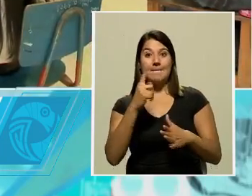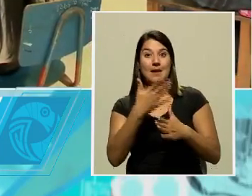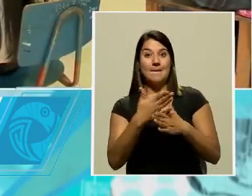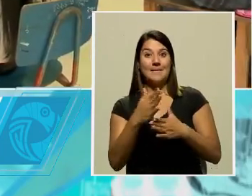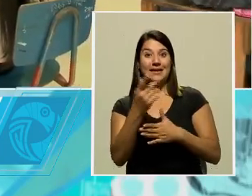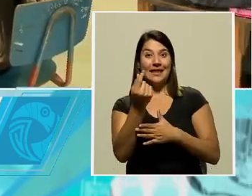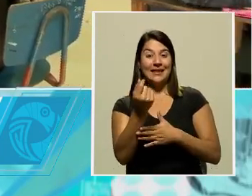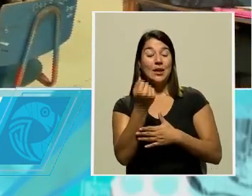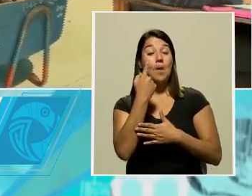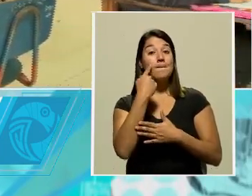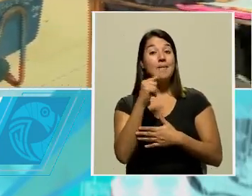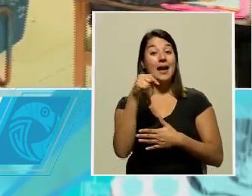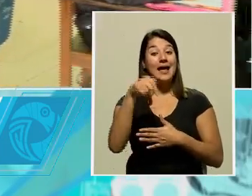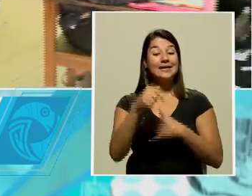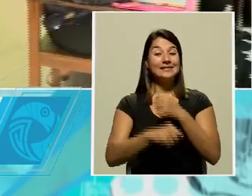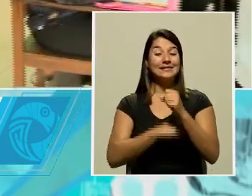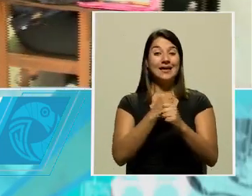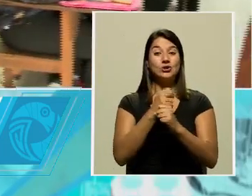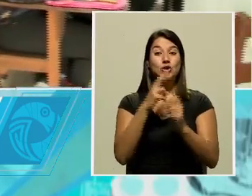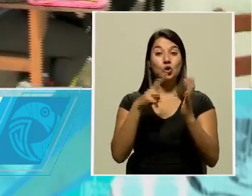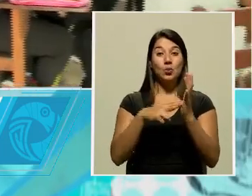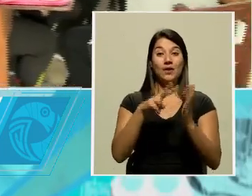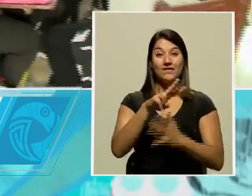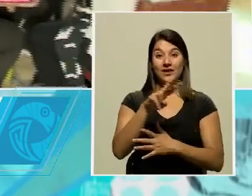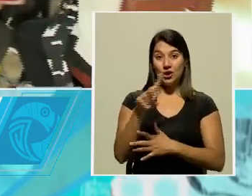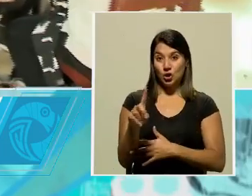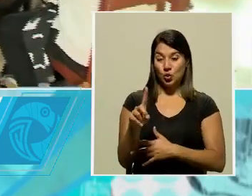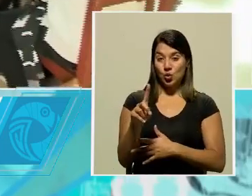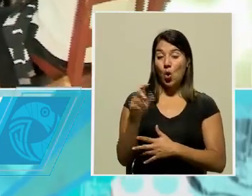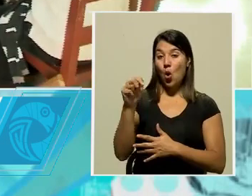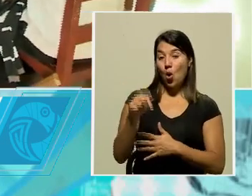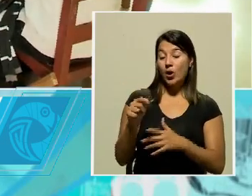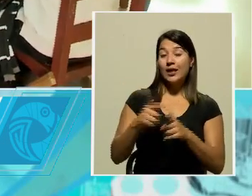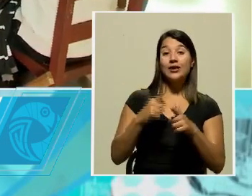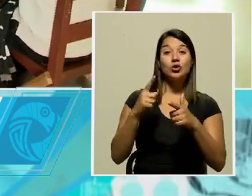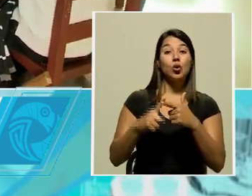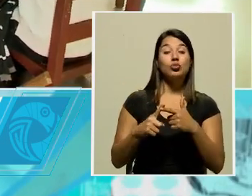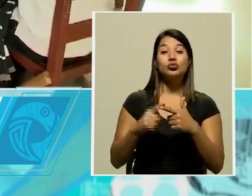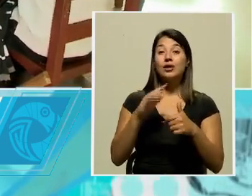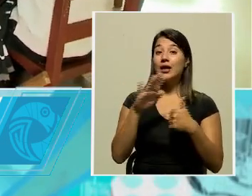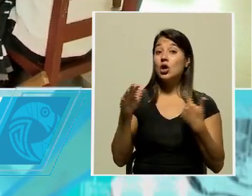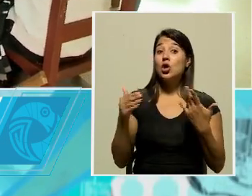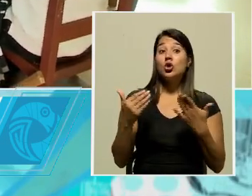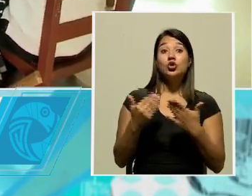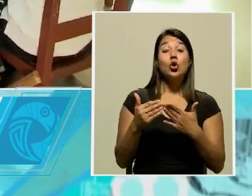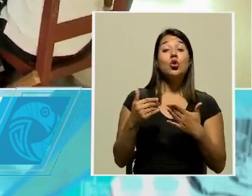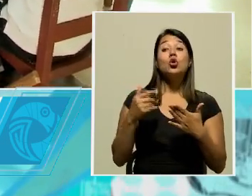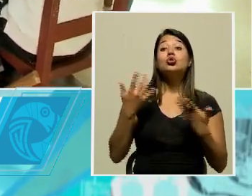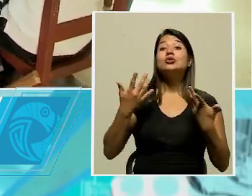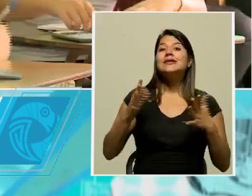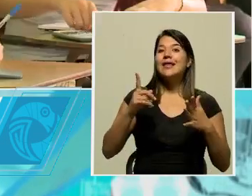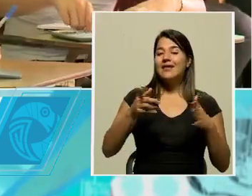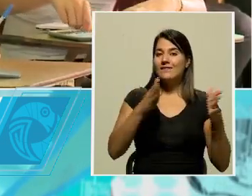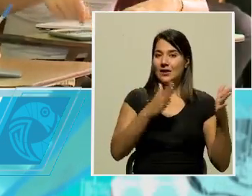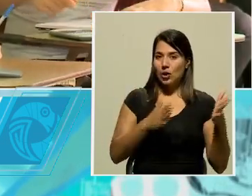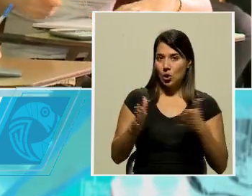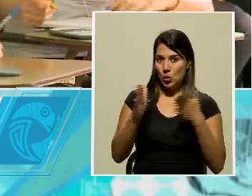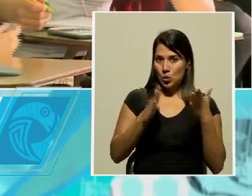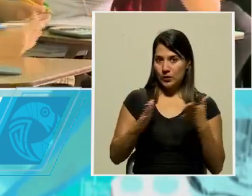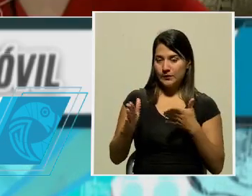lectivo 2021. El día de hoy, pues todo esto tiene que estar previsto con este proceso.